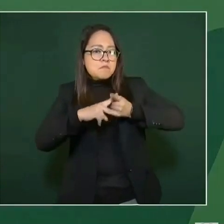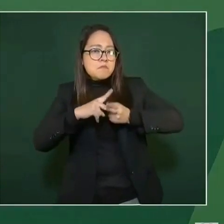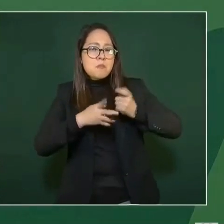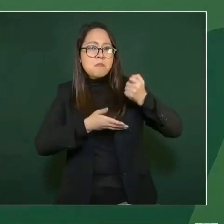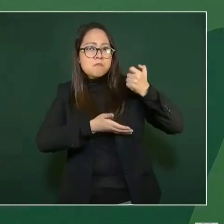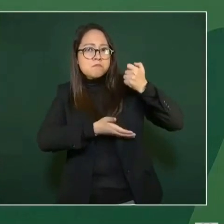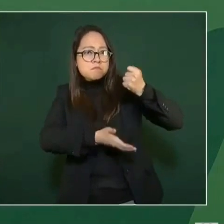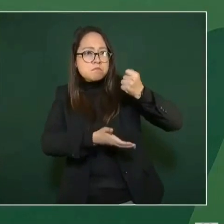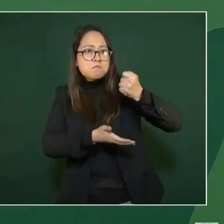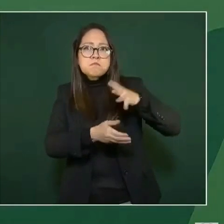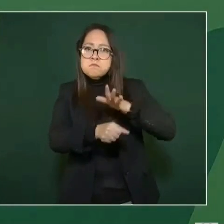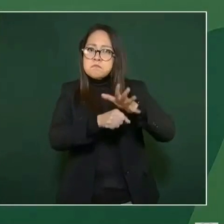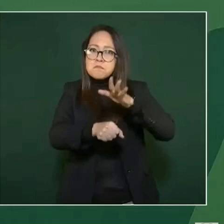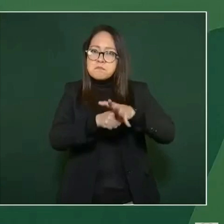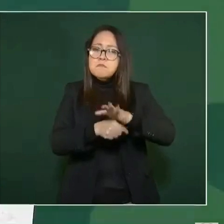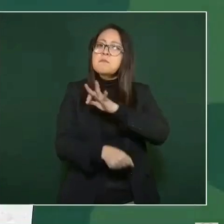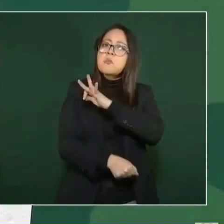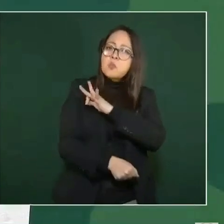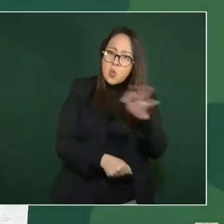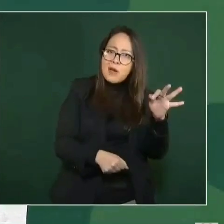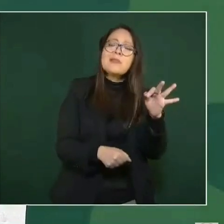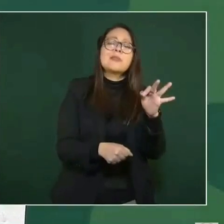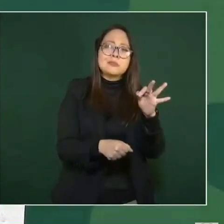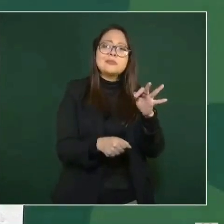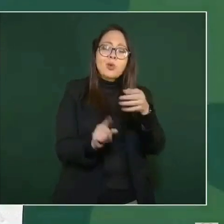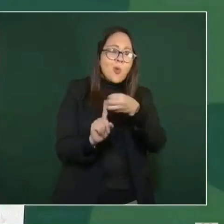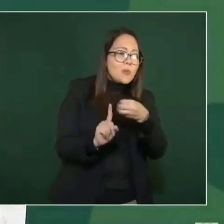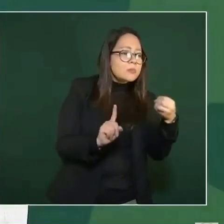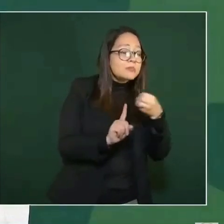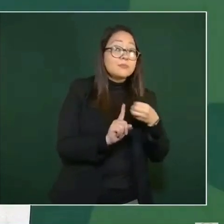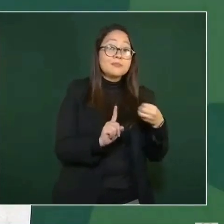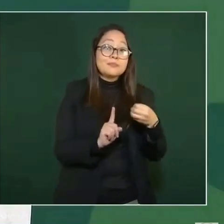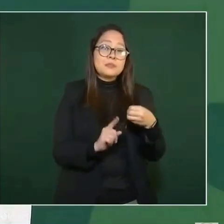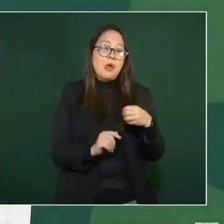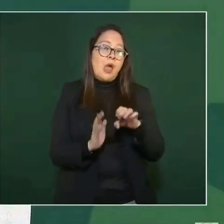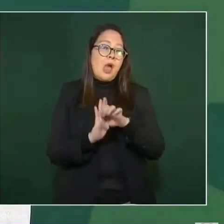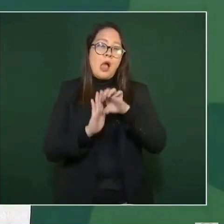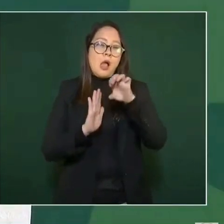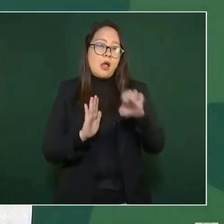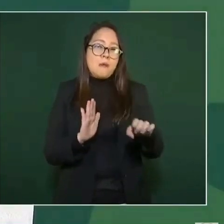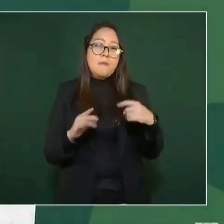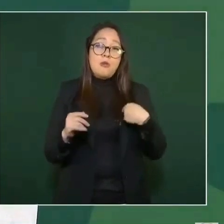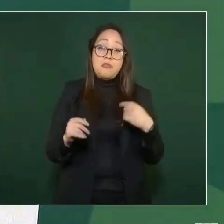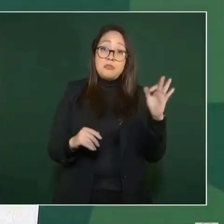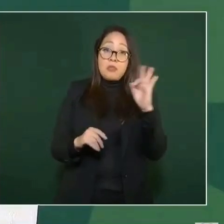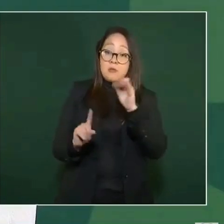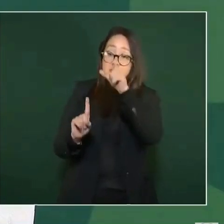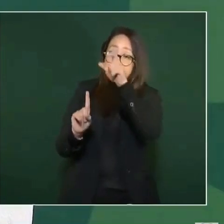Si el gobernador es mediocre, ladrón,